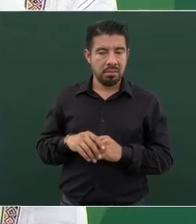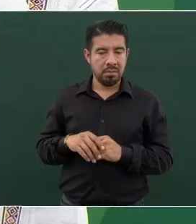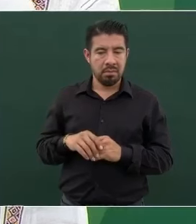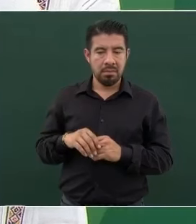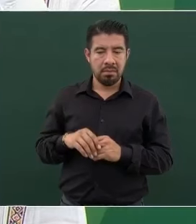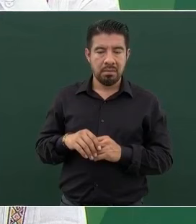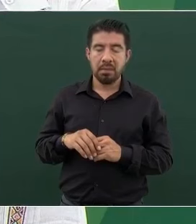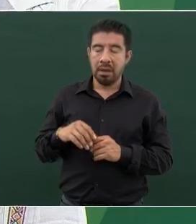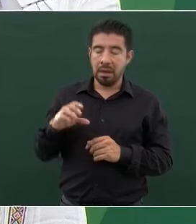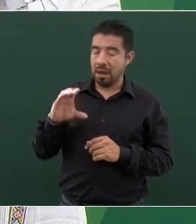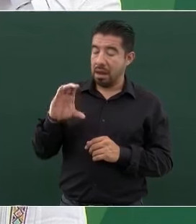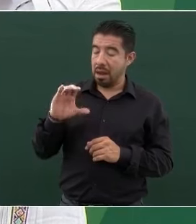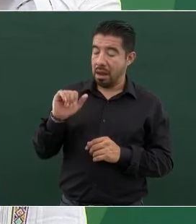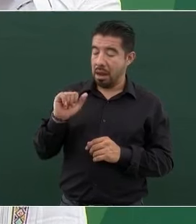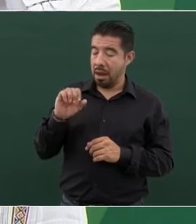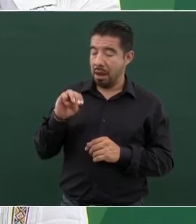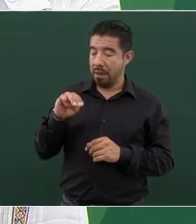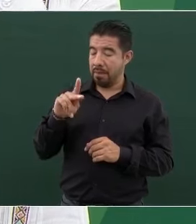periodista polaco,